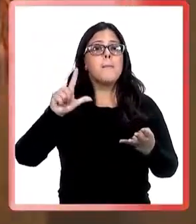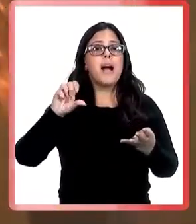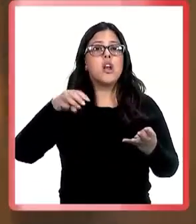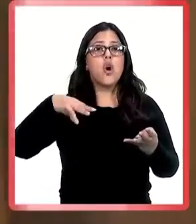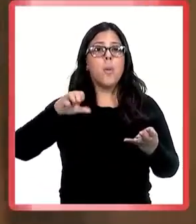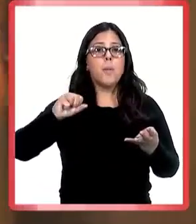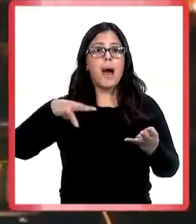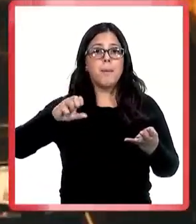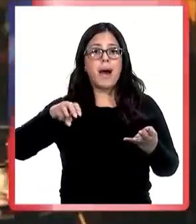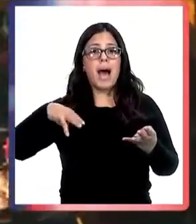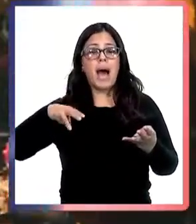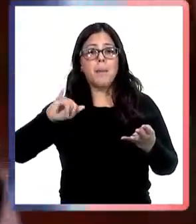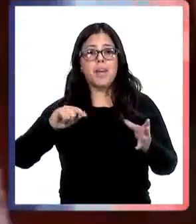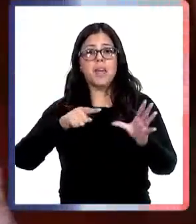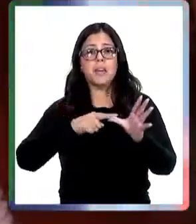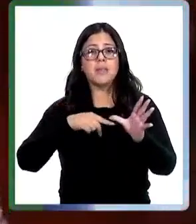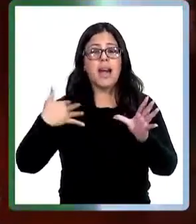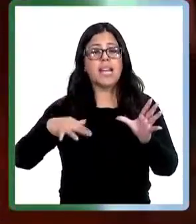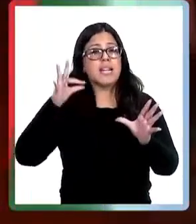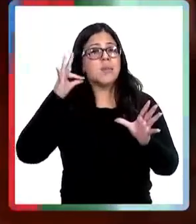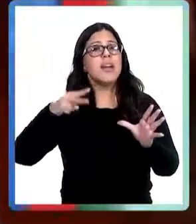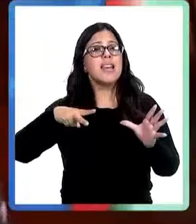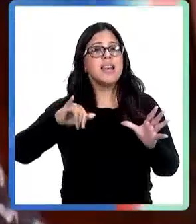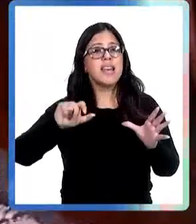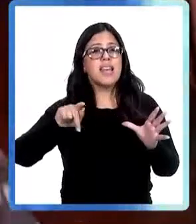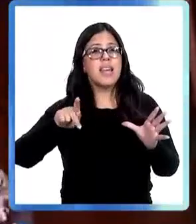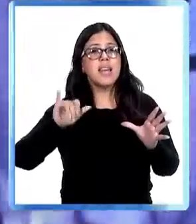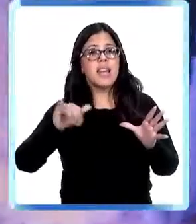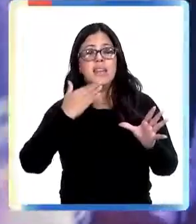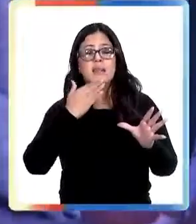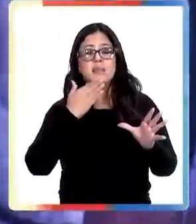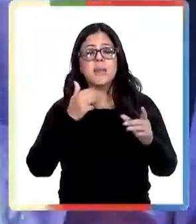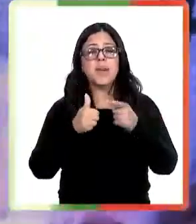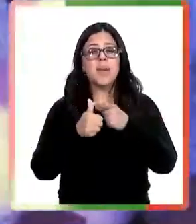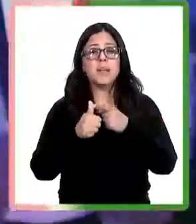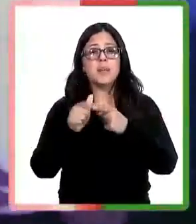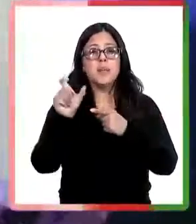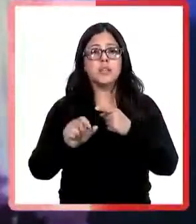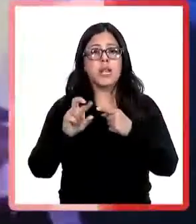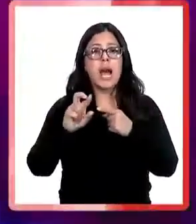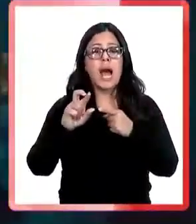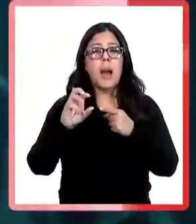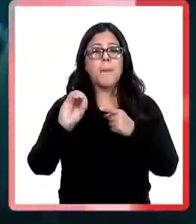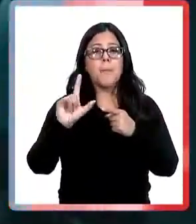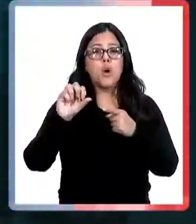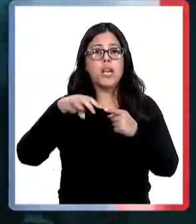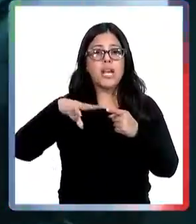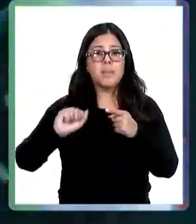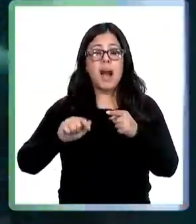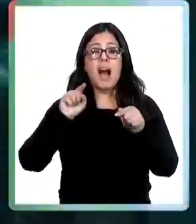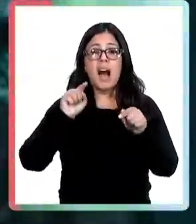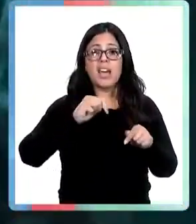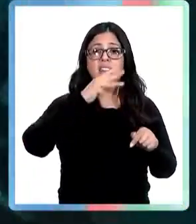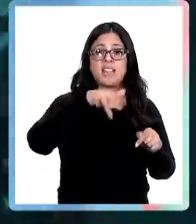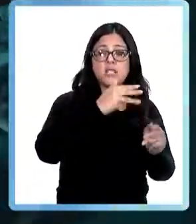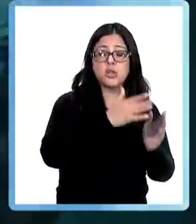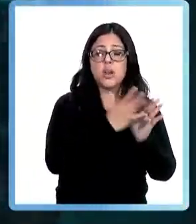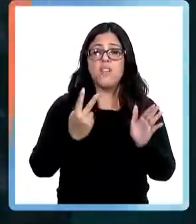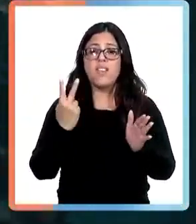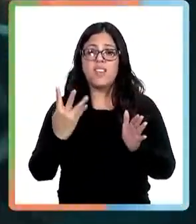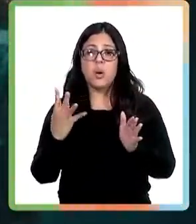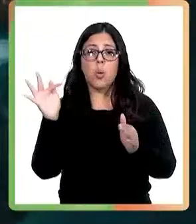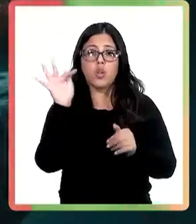la argentina Nikki Nicole y el intérprete urbano Polima West Coast El festival se realizará entre el 19 y